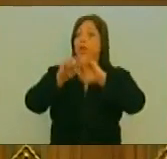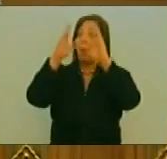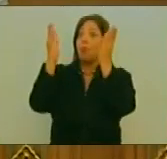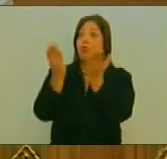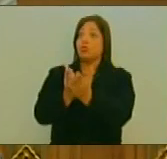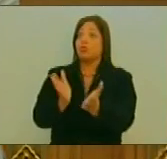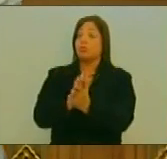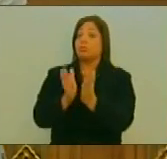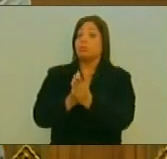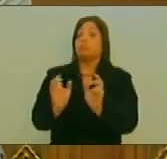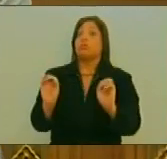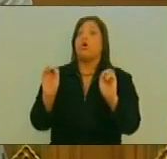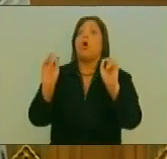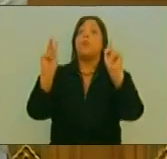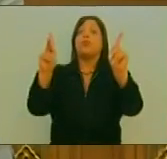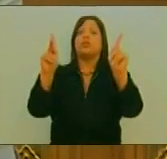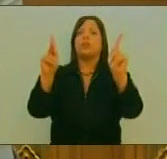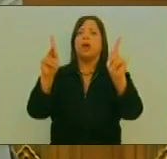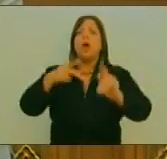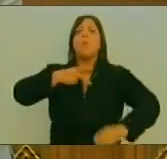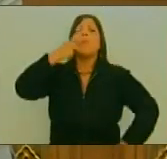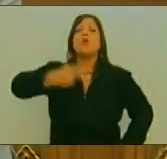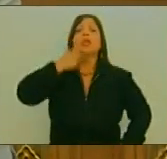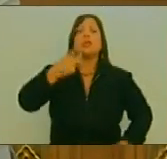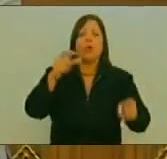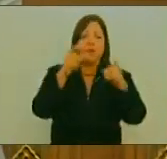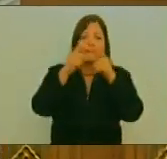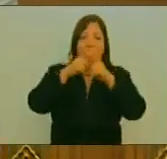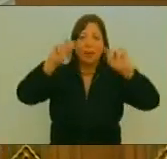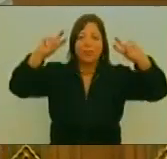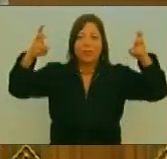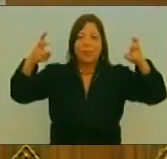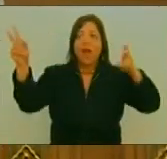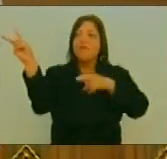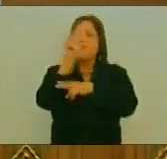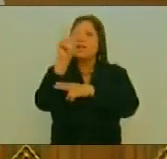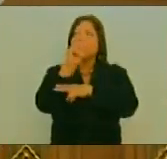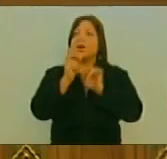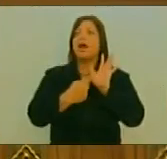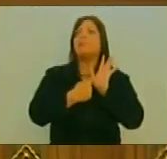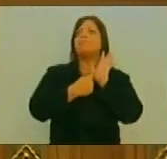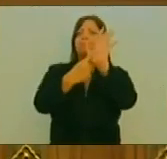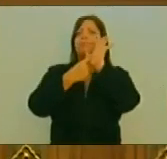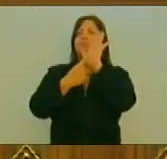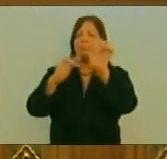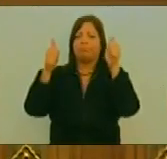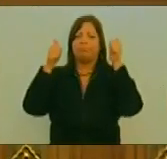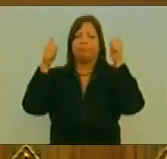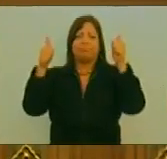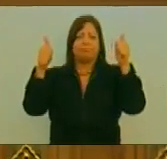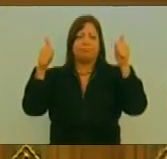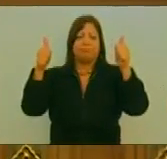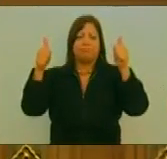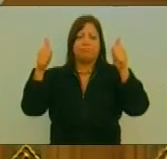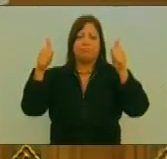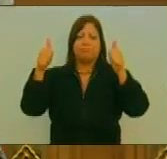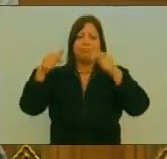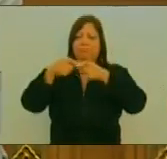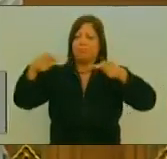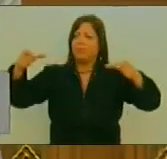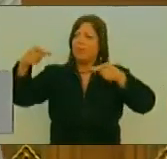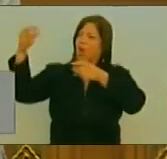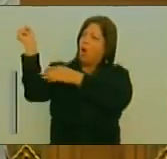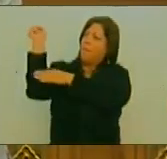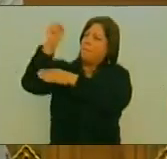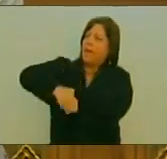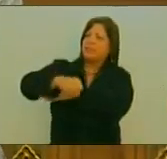En el campo De la política Venezuela Tiene la oportunidad De ser La tumba De la hegemonía